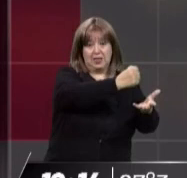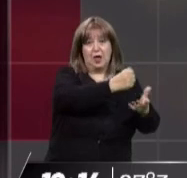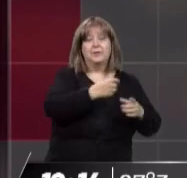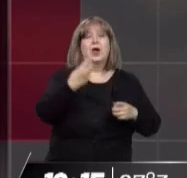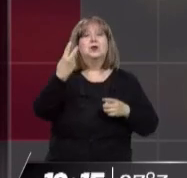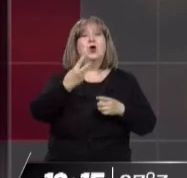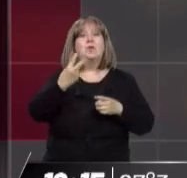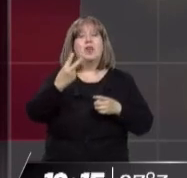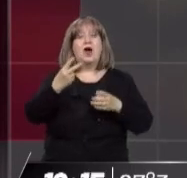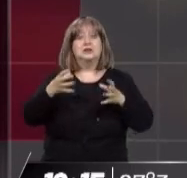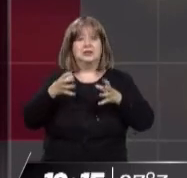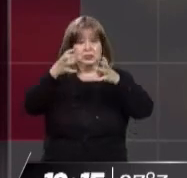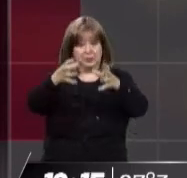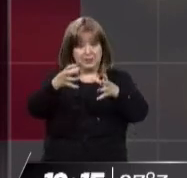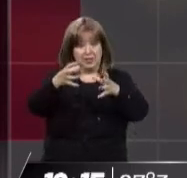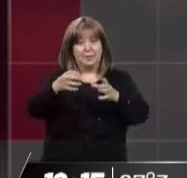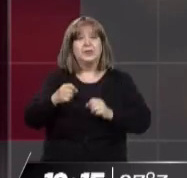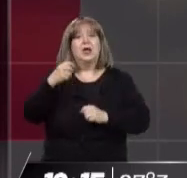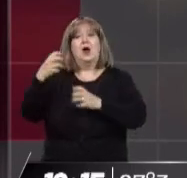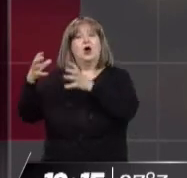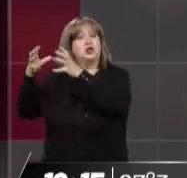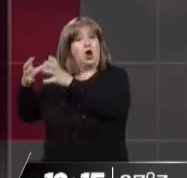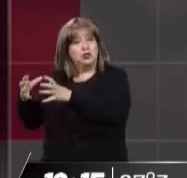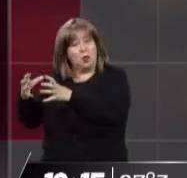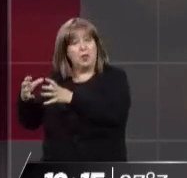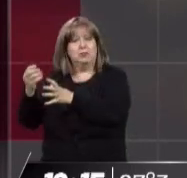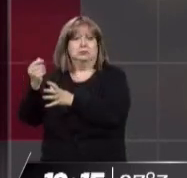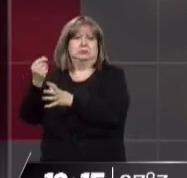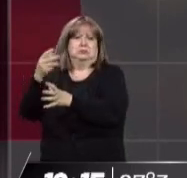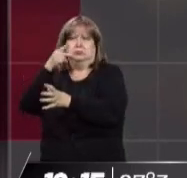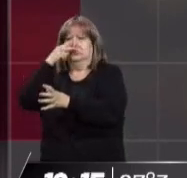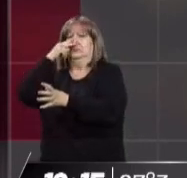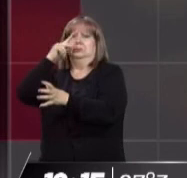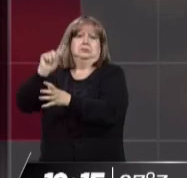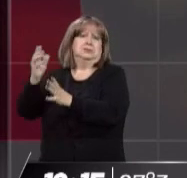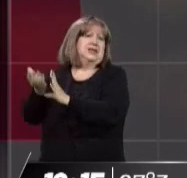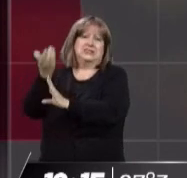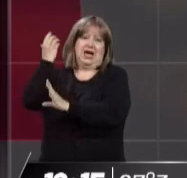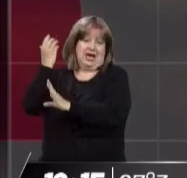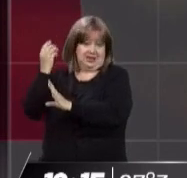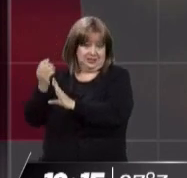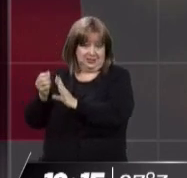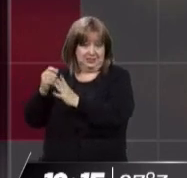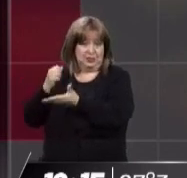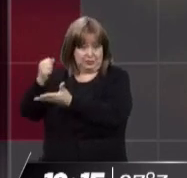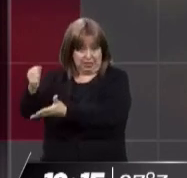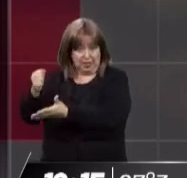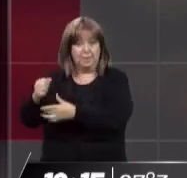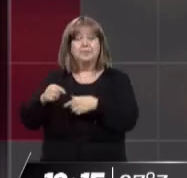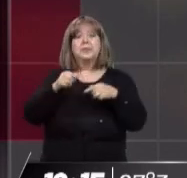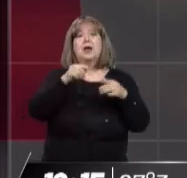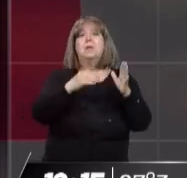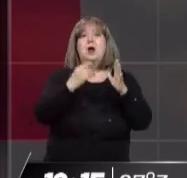un consumo tope. O sea, si el consumo es superior a 400 kilowatts por mes, bueno, a partir de esa